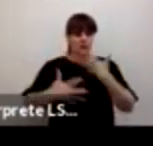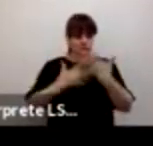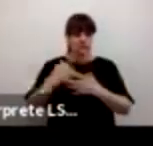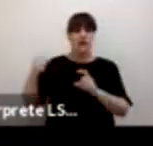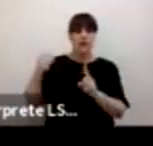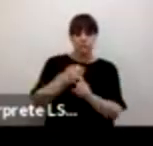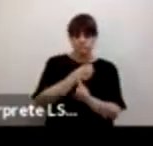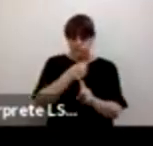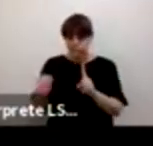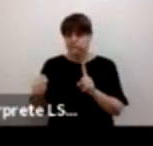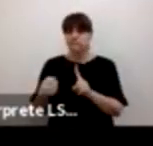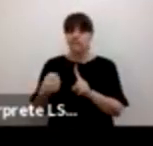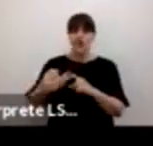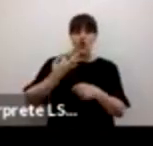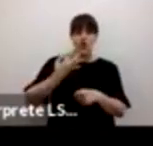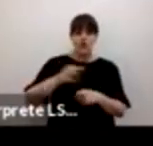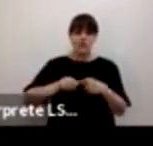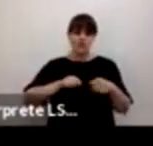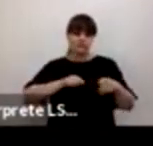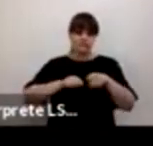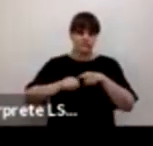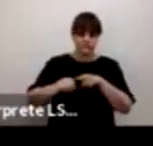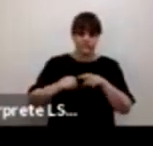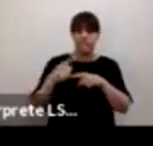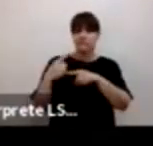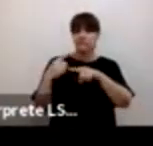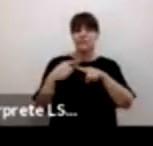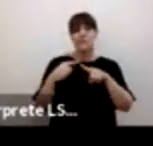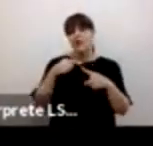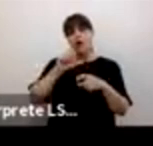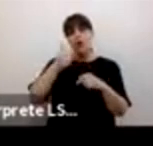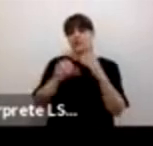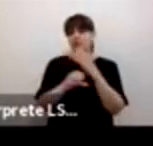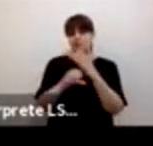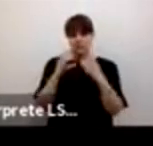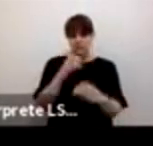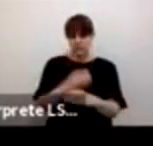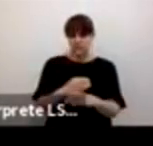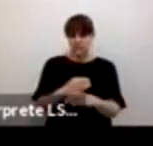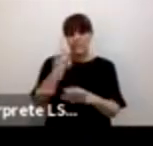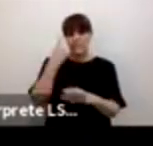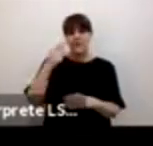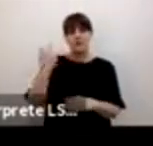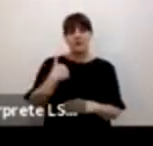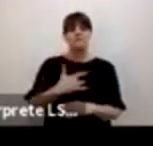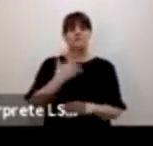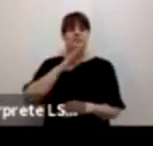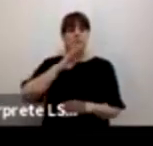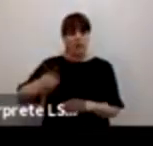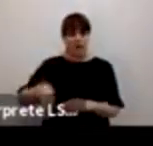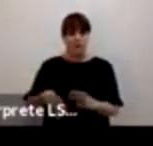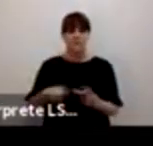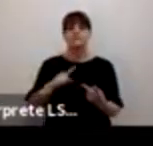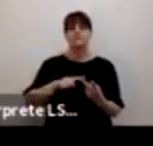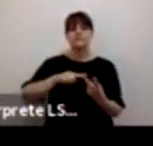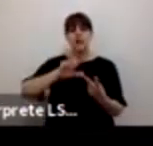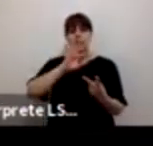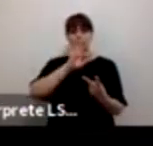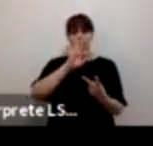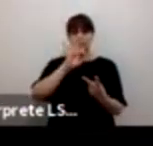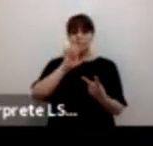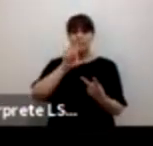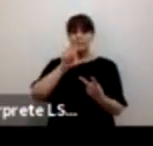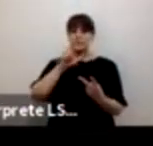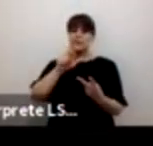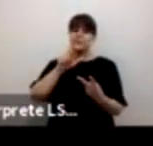groserías y otros mecanismos para hacerlas sentir mal el 17.7 de las niñas y niños entrevistados entre 14